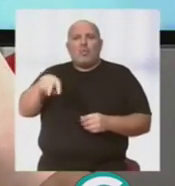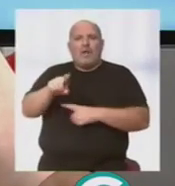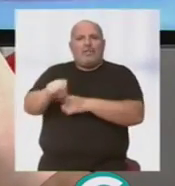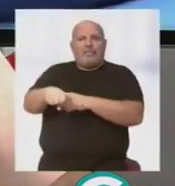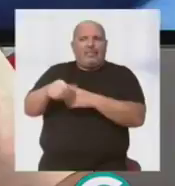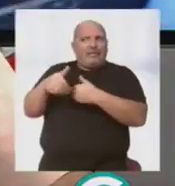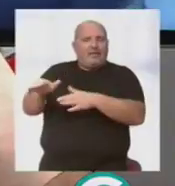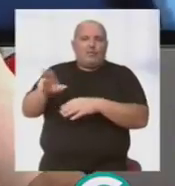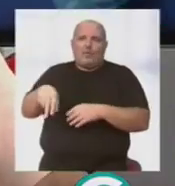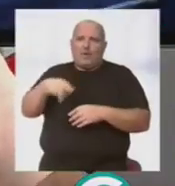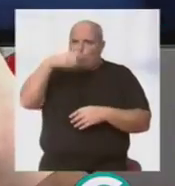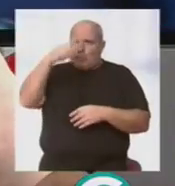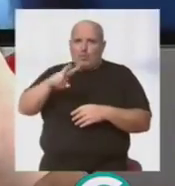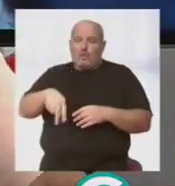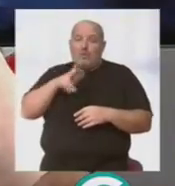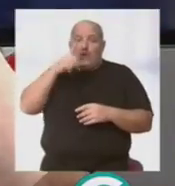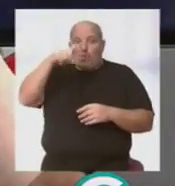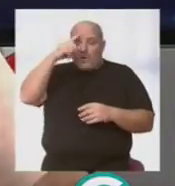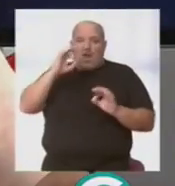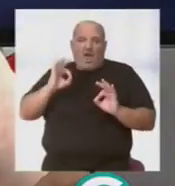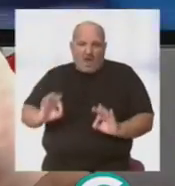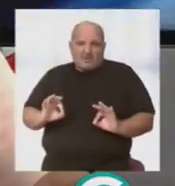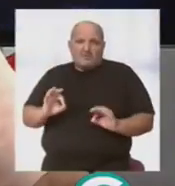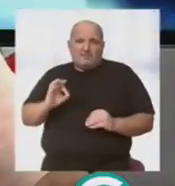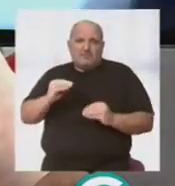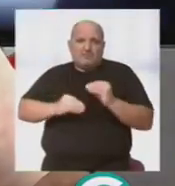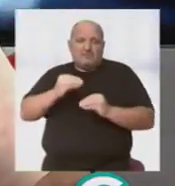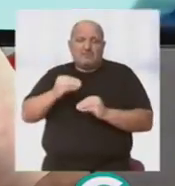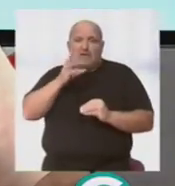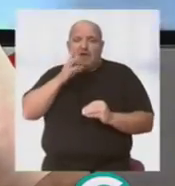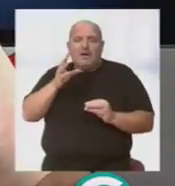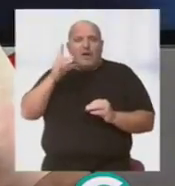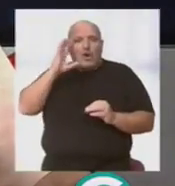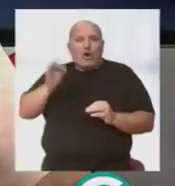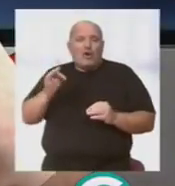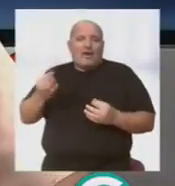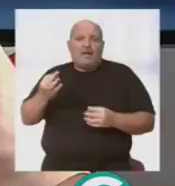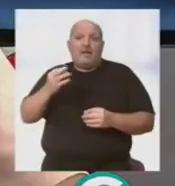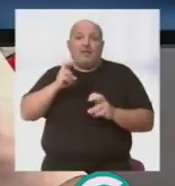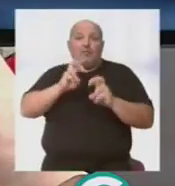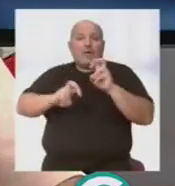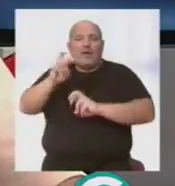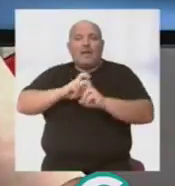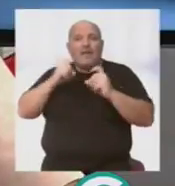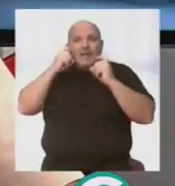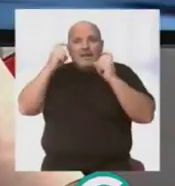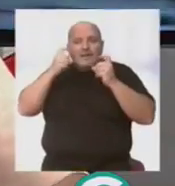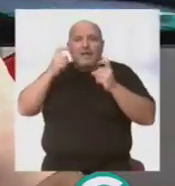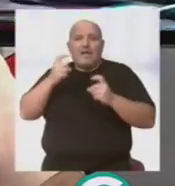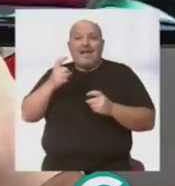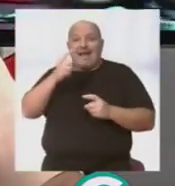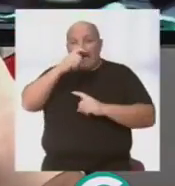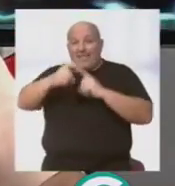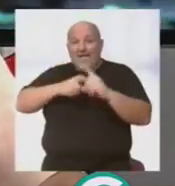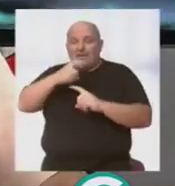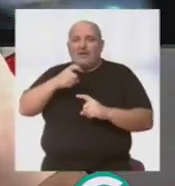nunca de la cultura, porque la cultura está siempre presente, pero lógicamente lo que sí intentamos es que cada